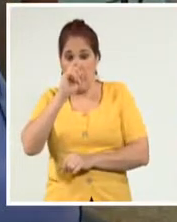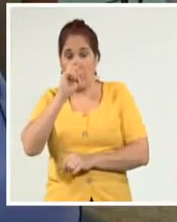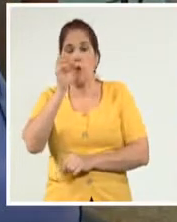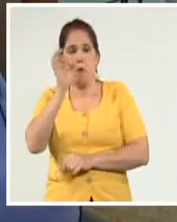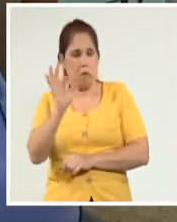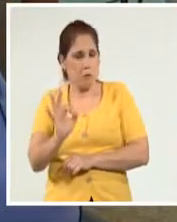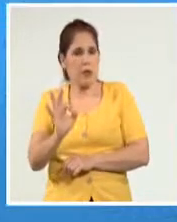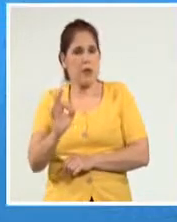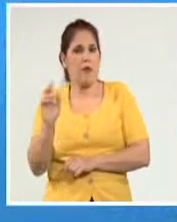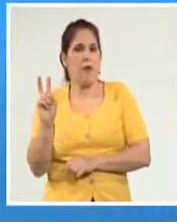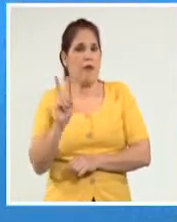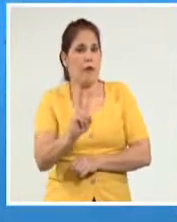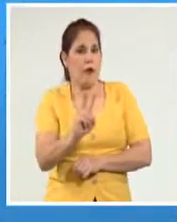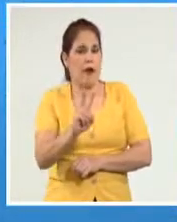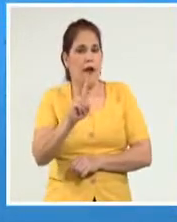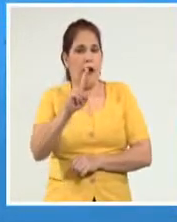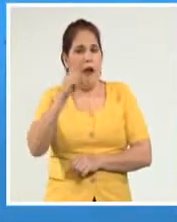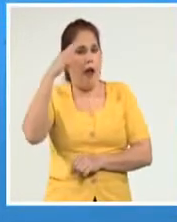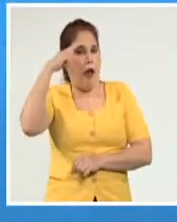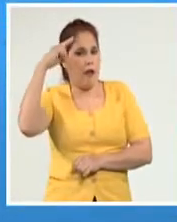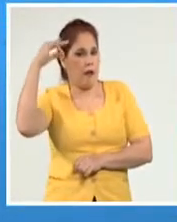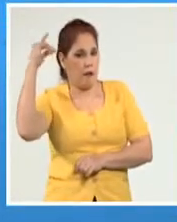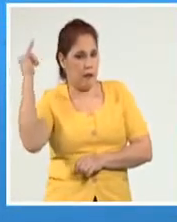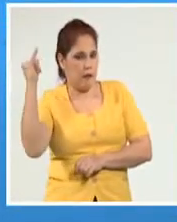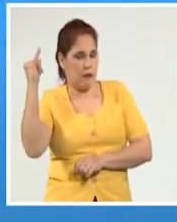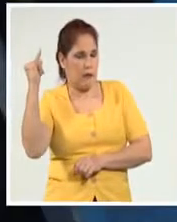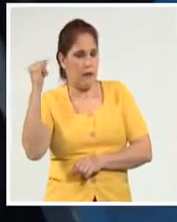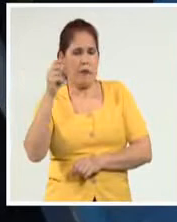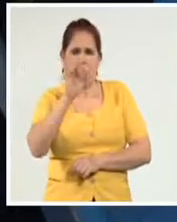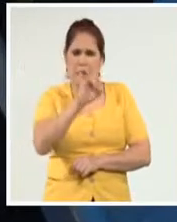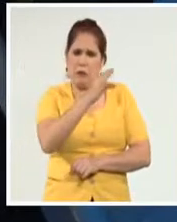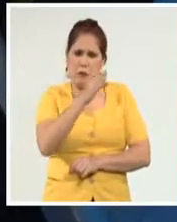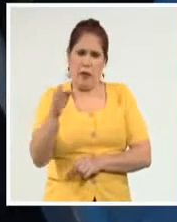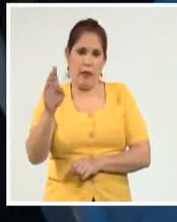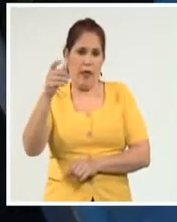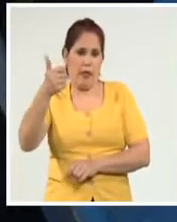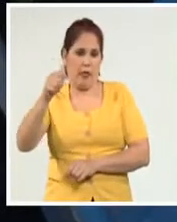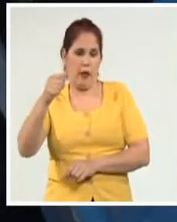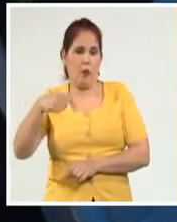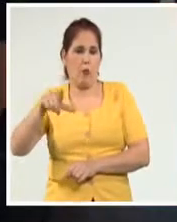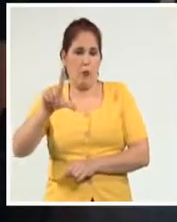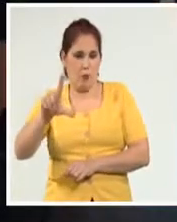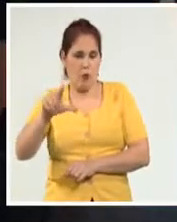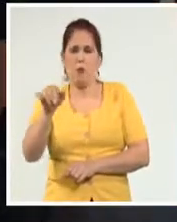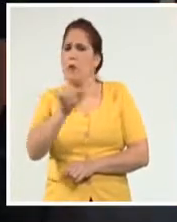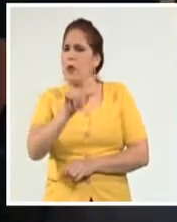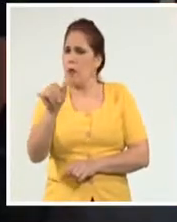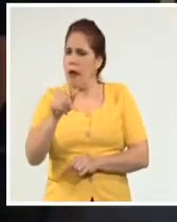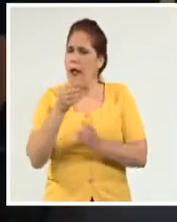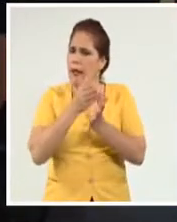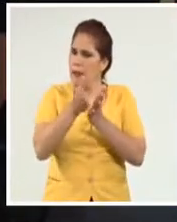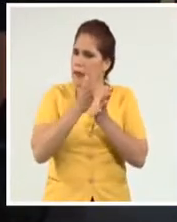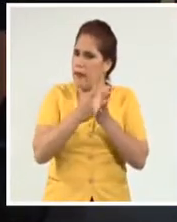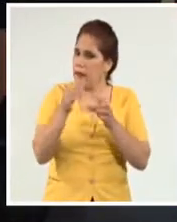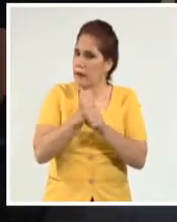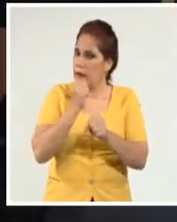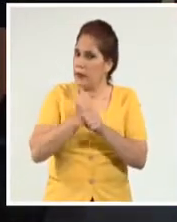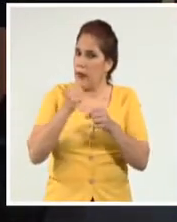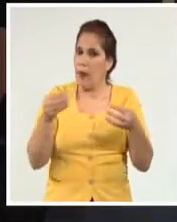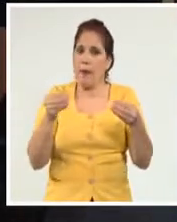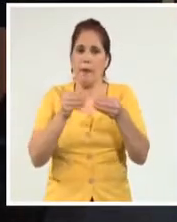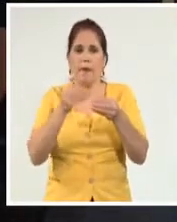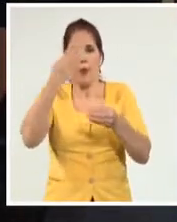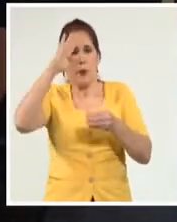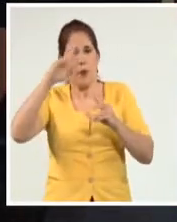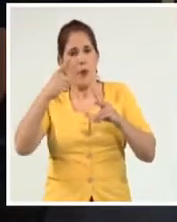visita de Guillén a Haití. El evento sesionará entre el 7 y el 10 de julio próximos e incluye entre sus líneas temáticas los vínculos de